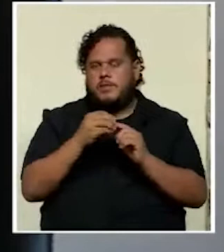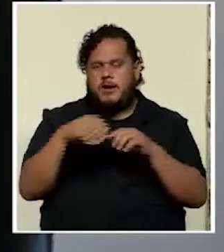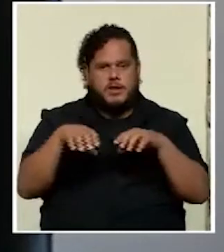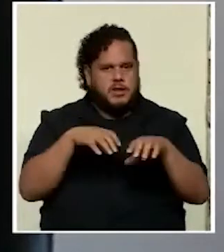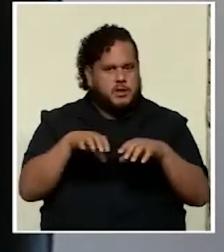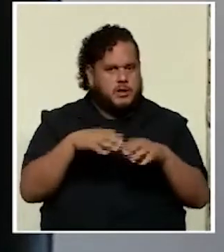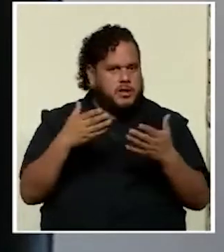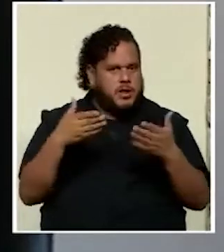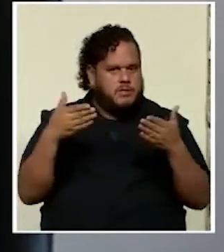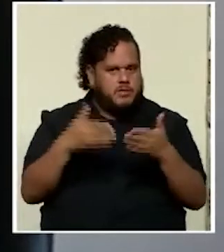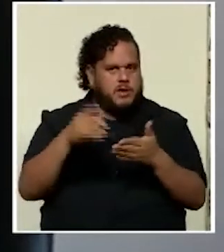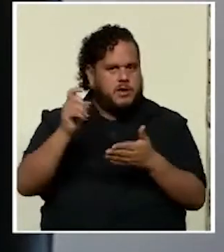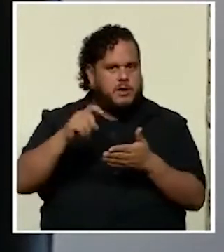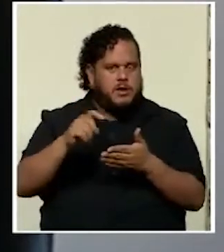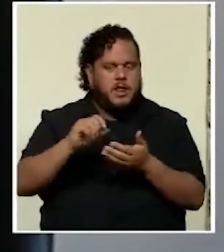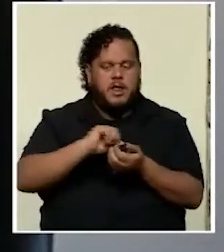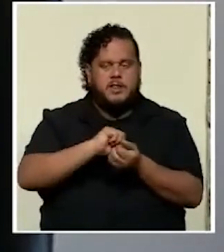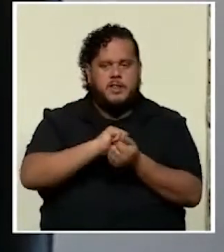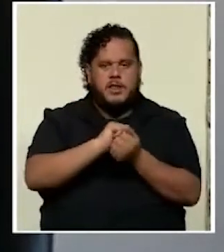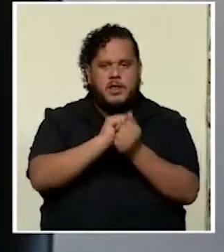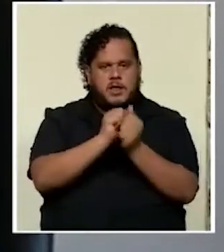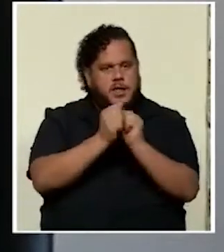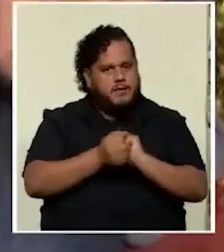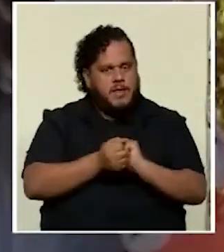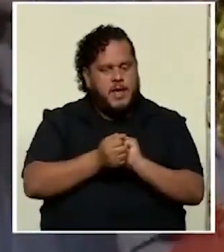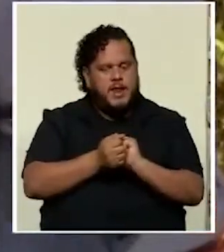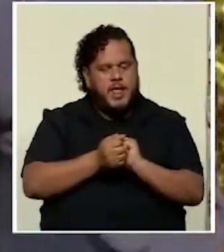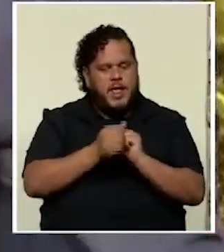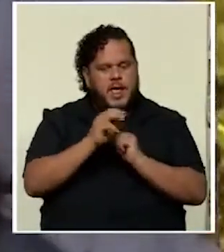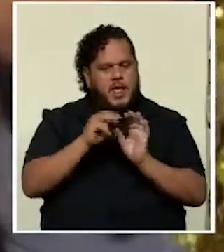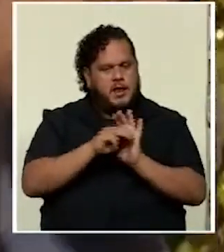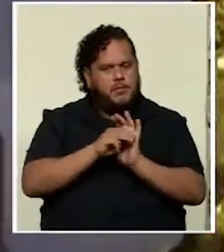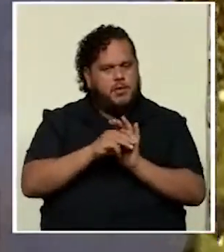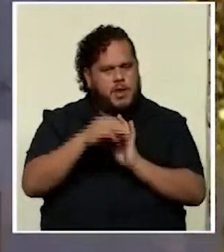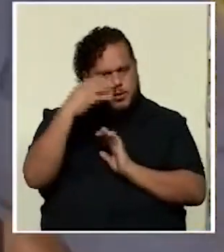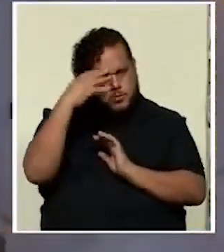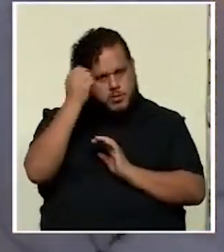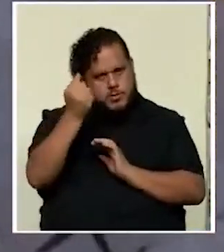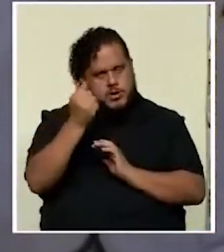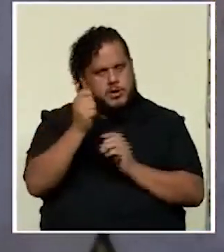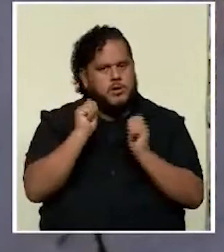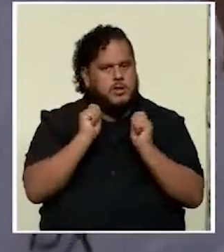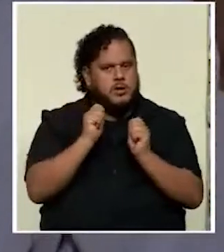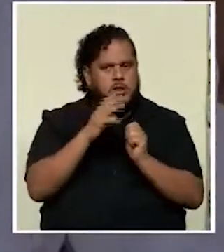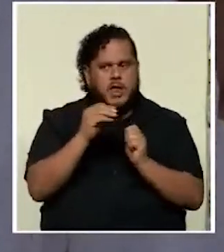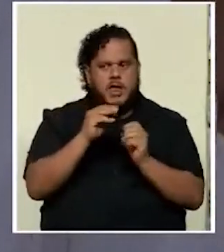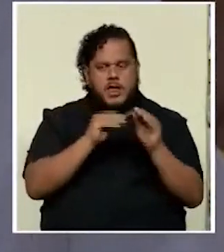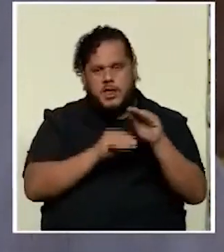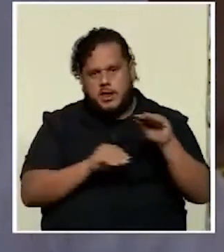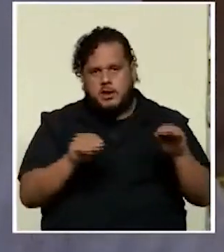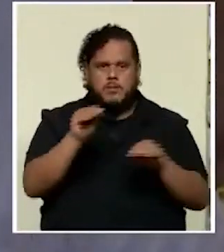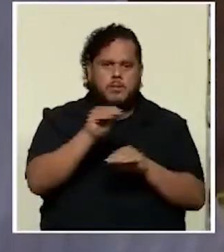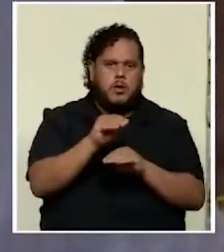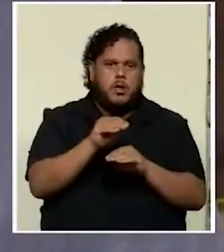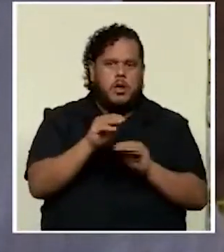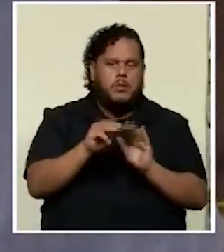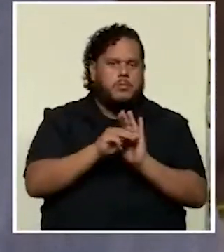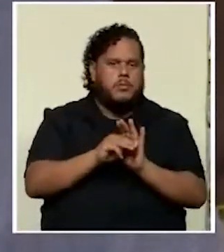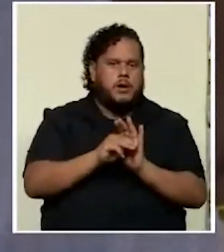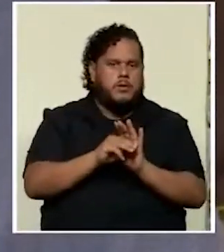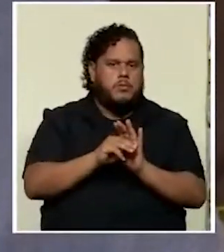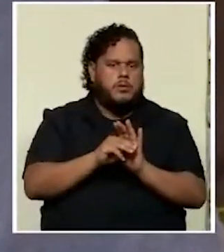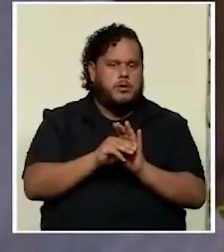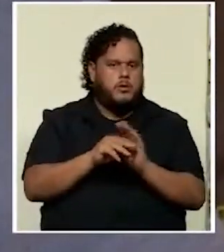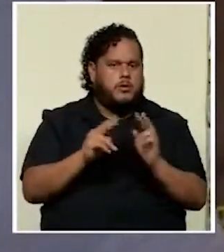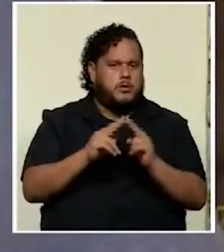enfatizan la necesidad de cambiar el modelo memorístico en educación y reemplazarlo por el modelo conocido